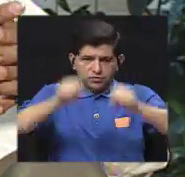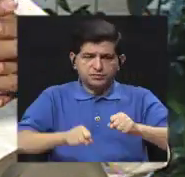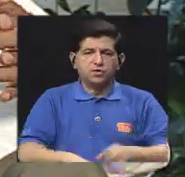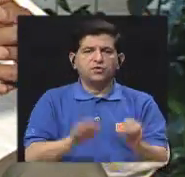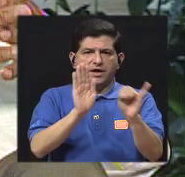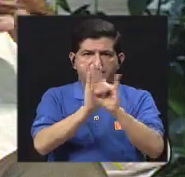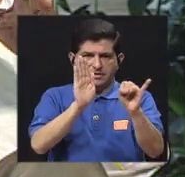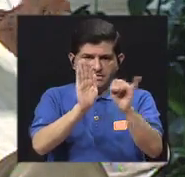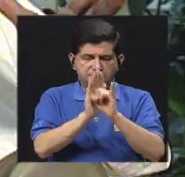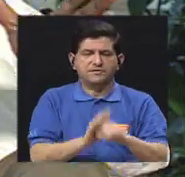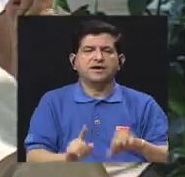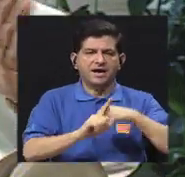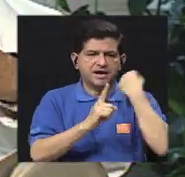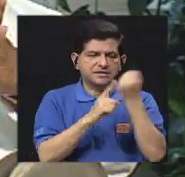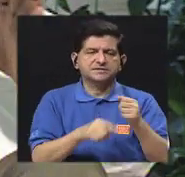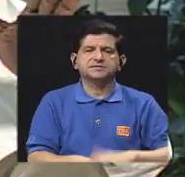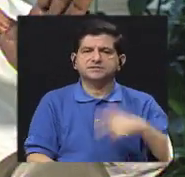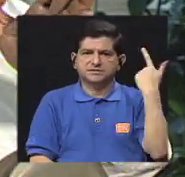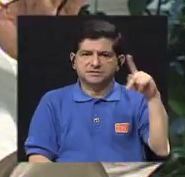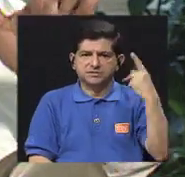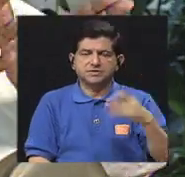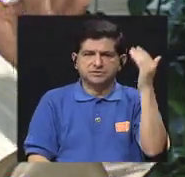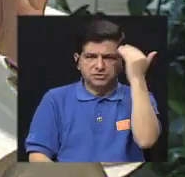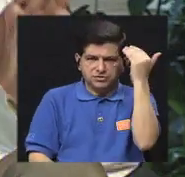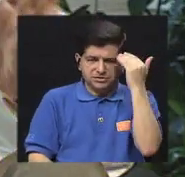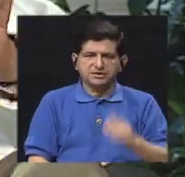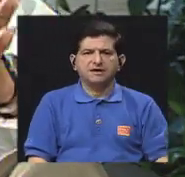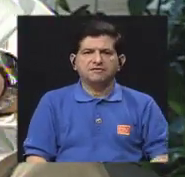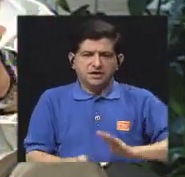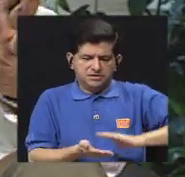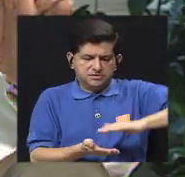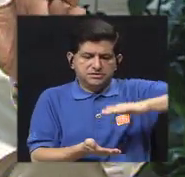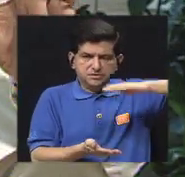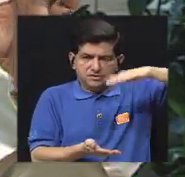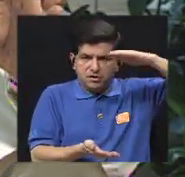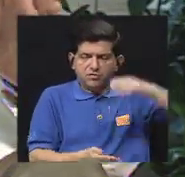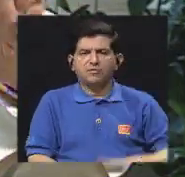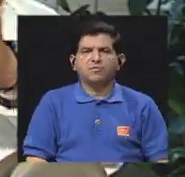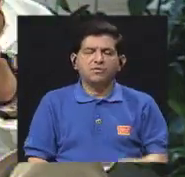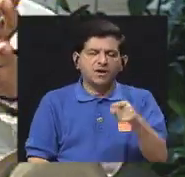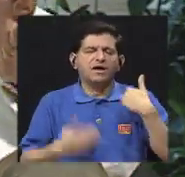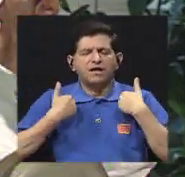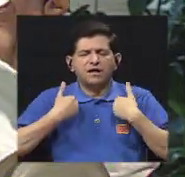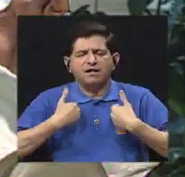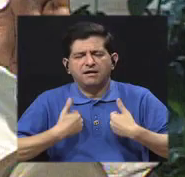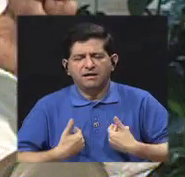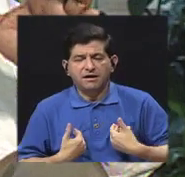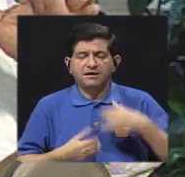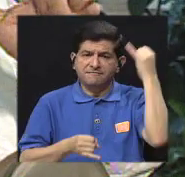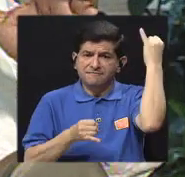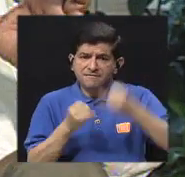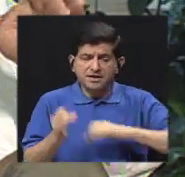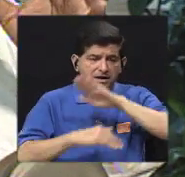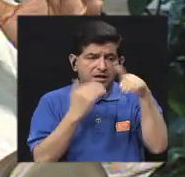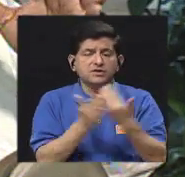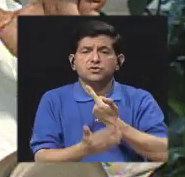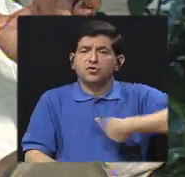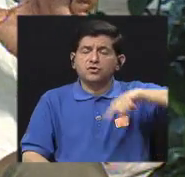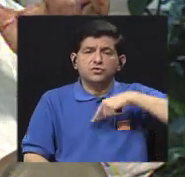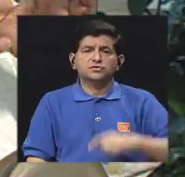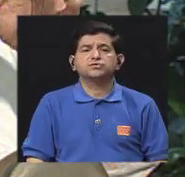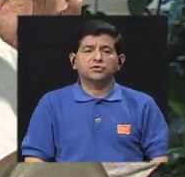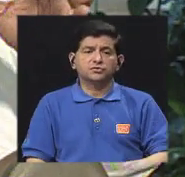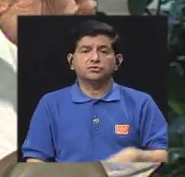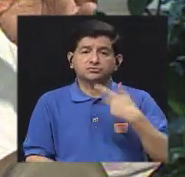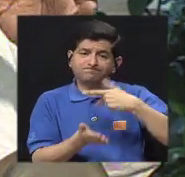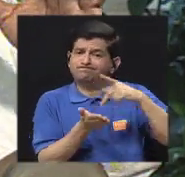identificar esos factores de riesgo y saber que se está acumulando un cansancio que al final todos los pagamos, porque